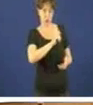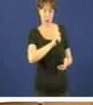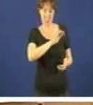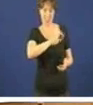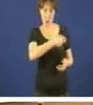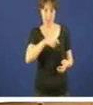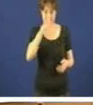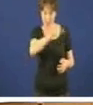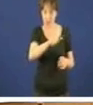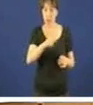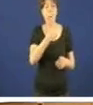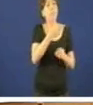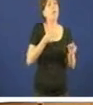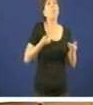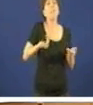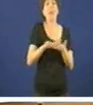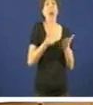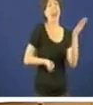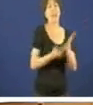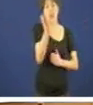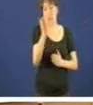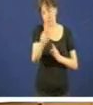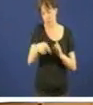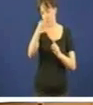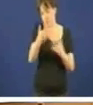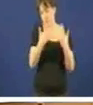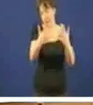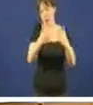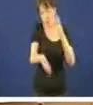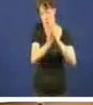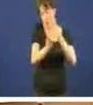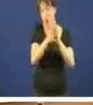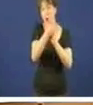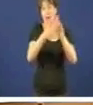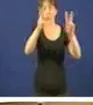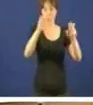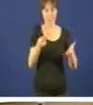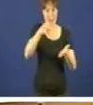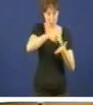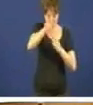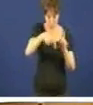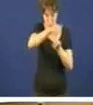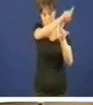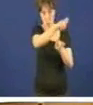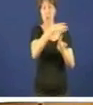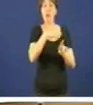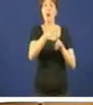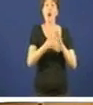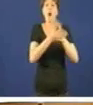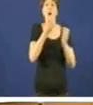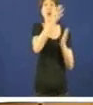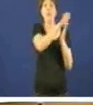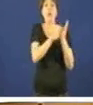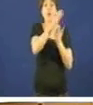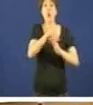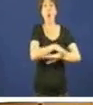alternativas neste pleno imos falar máis veces hai unha interpelación temos a pregunta volle decir informe de goberno corporativo 2010 de Nova